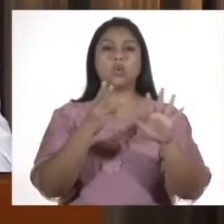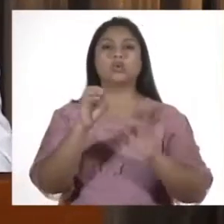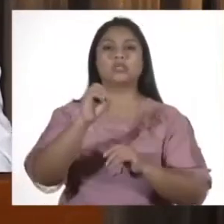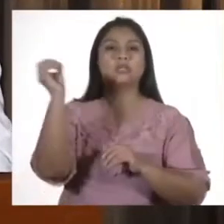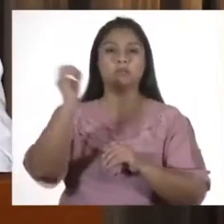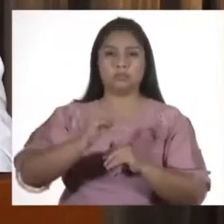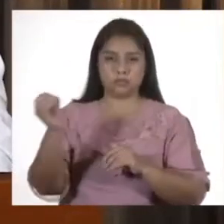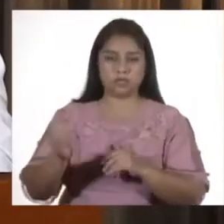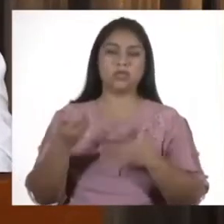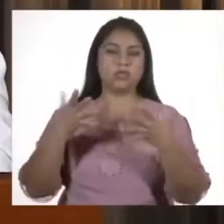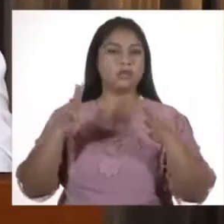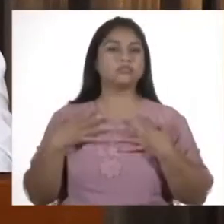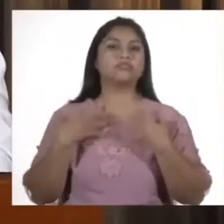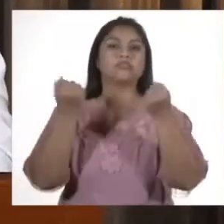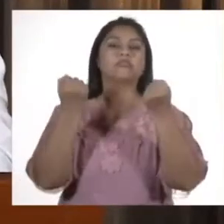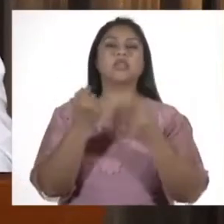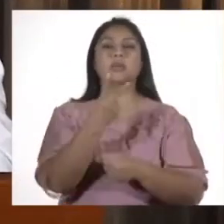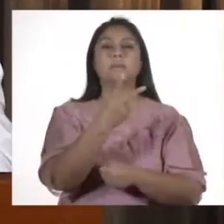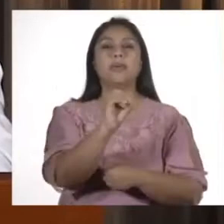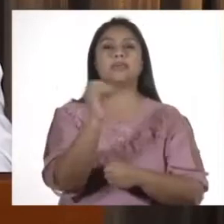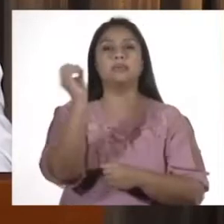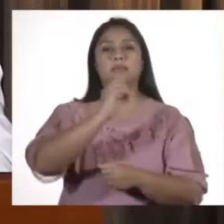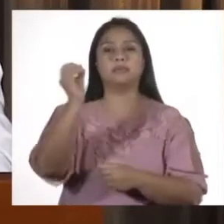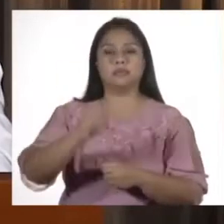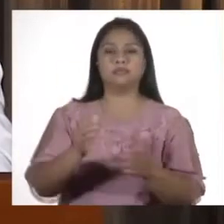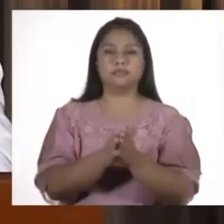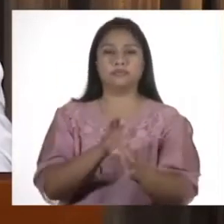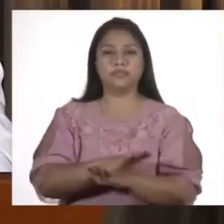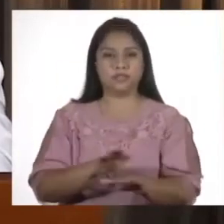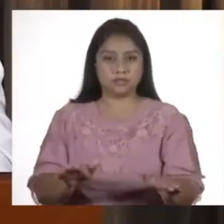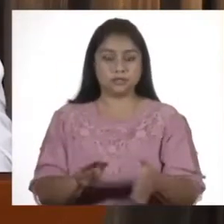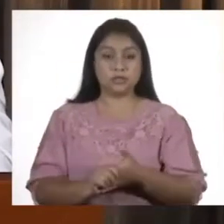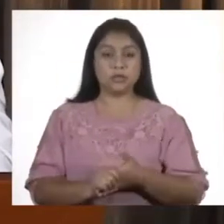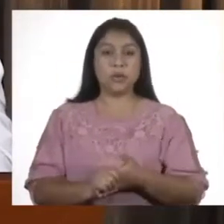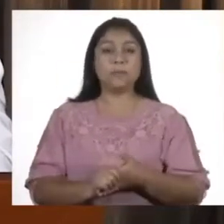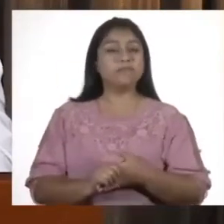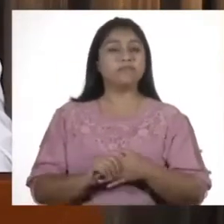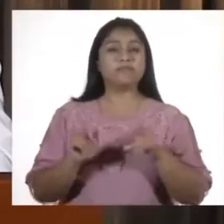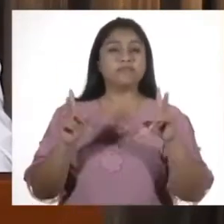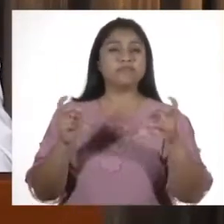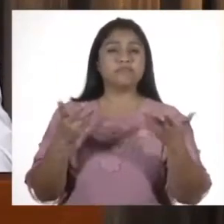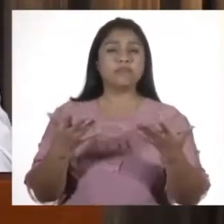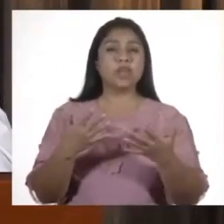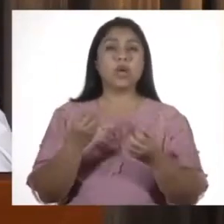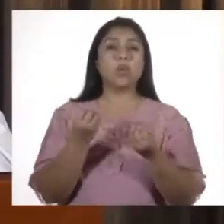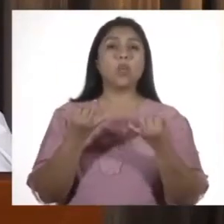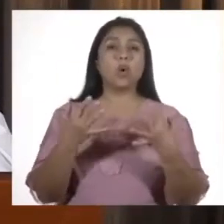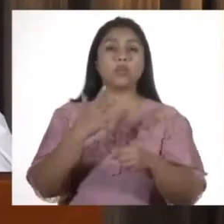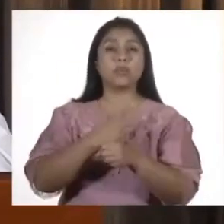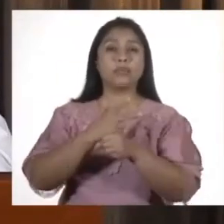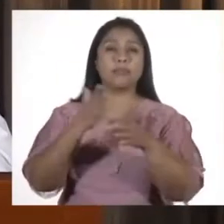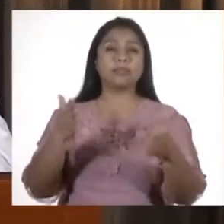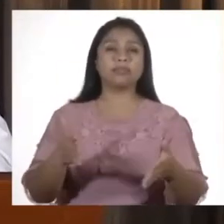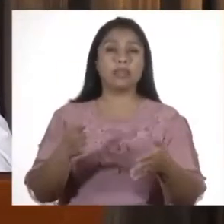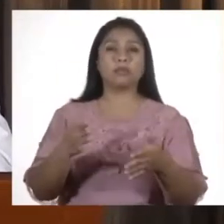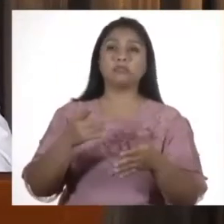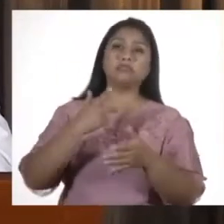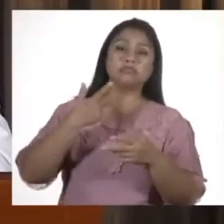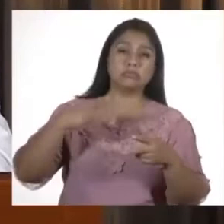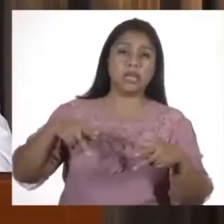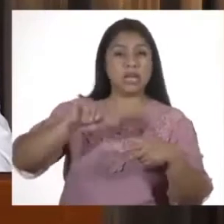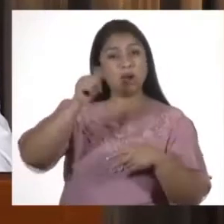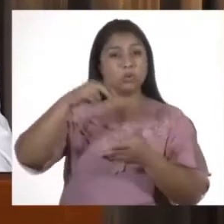80% a recuperados y un 20% a fallecidos. Con respecto a las cifras de los guatemaltecos en el extranjero,